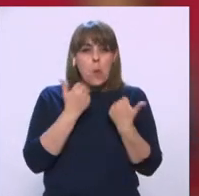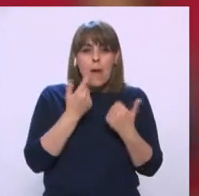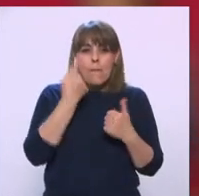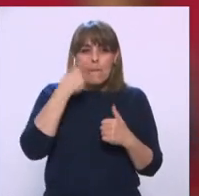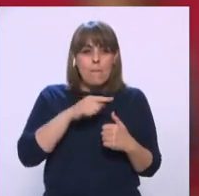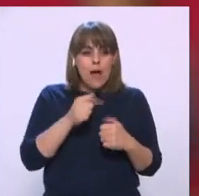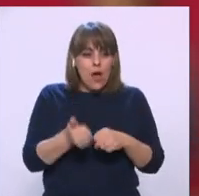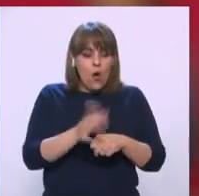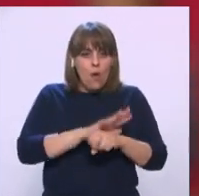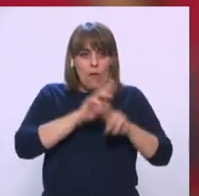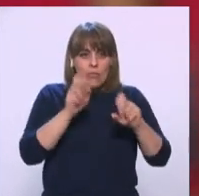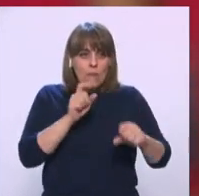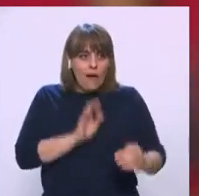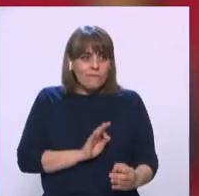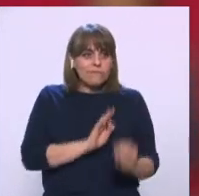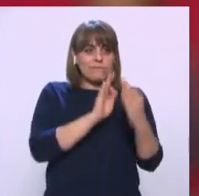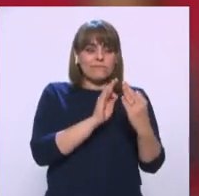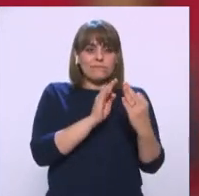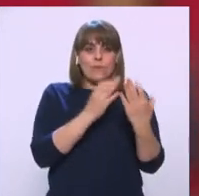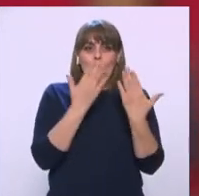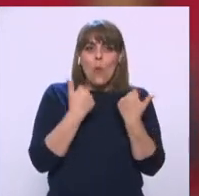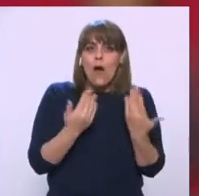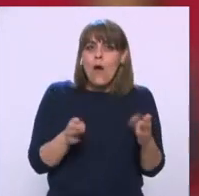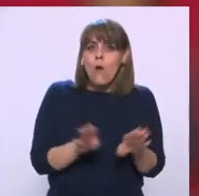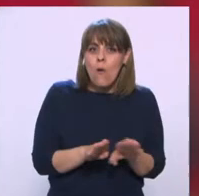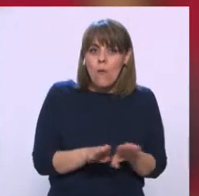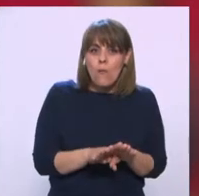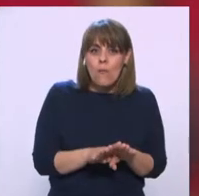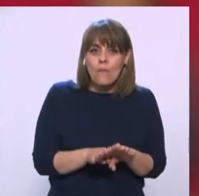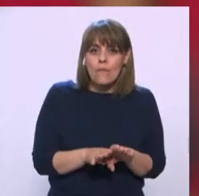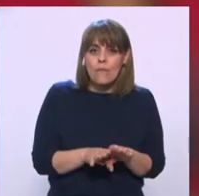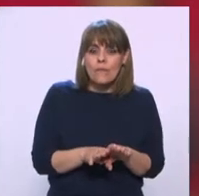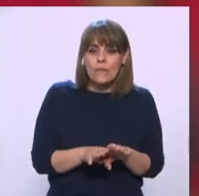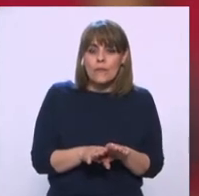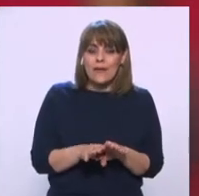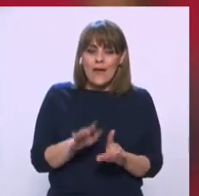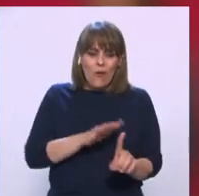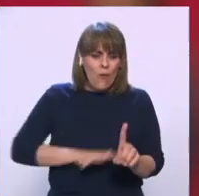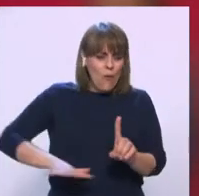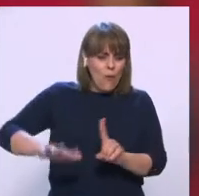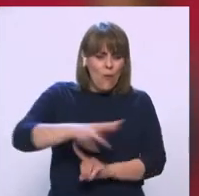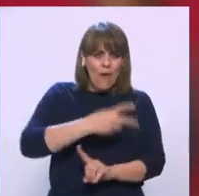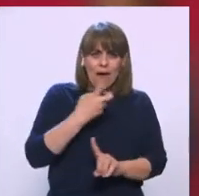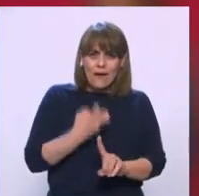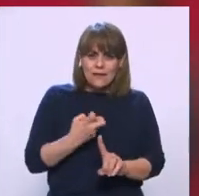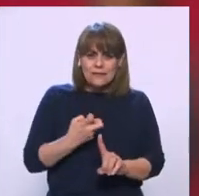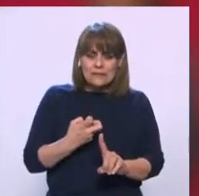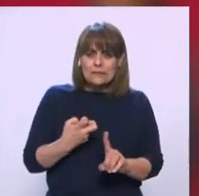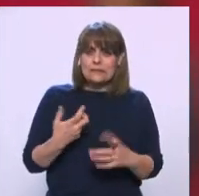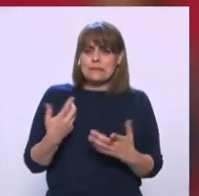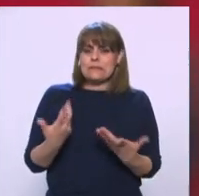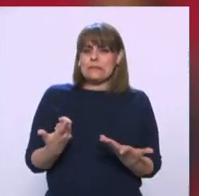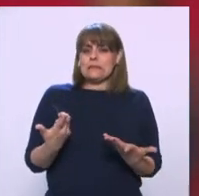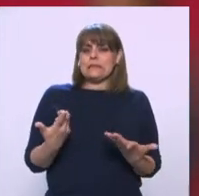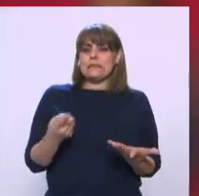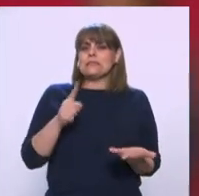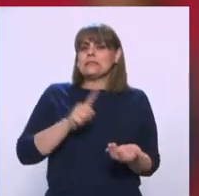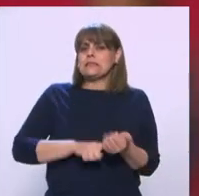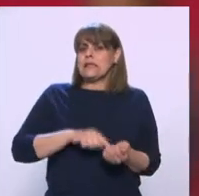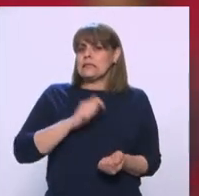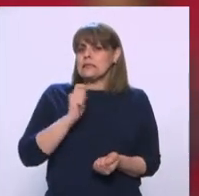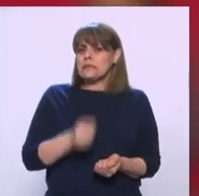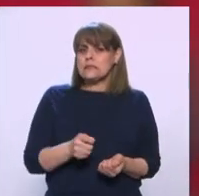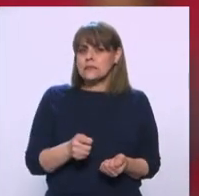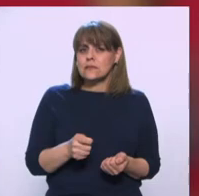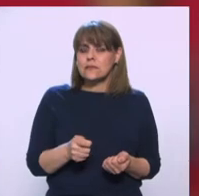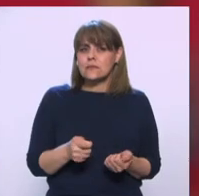esta pandemia. En medio de esta atmósfera cargada por